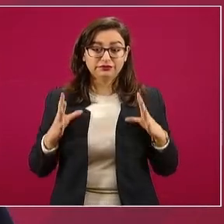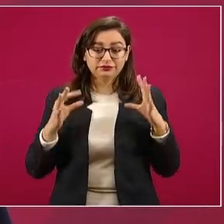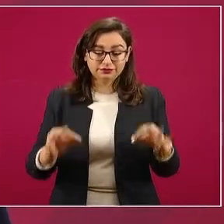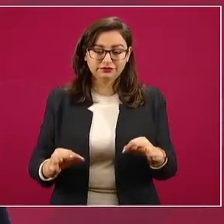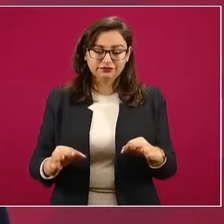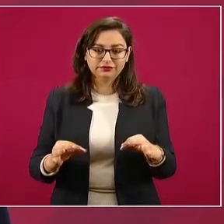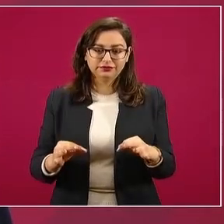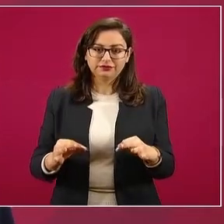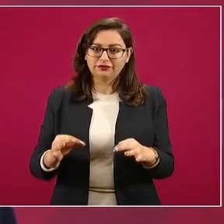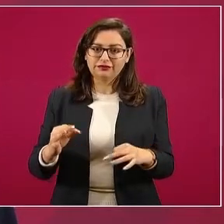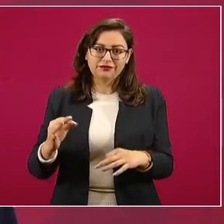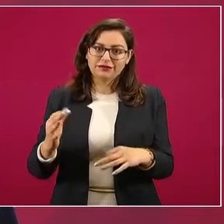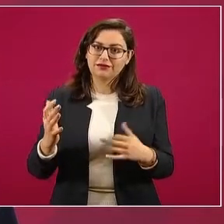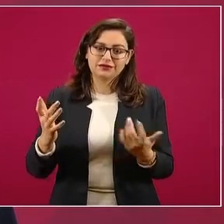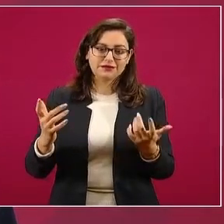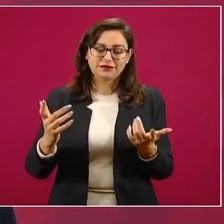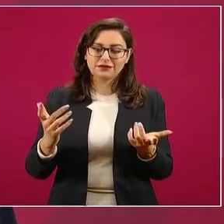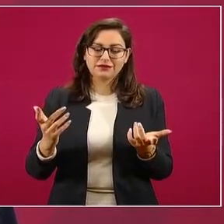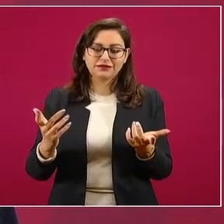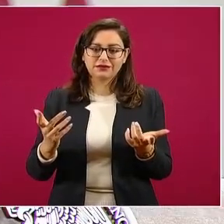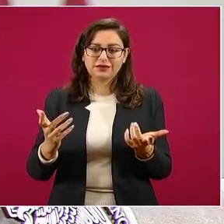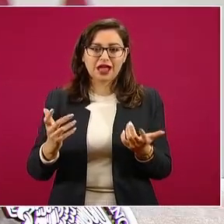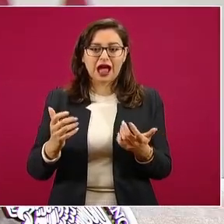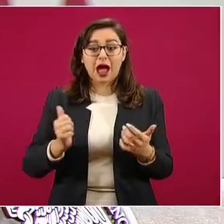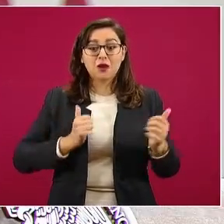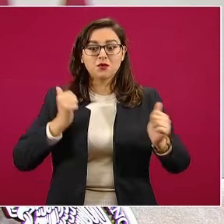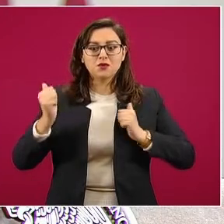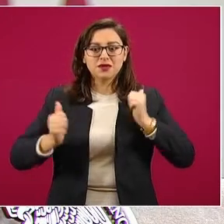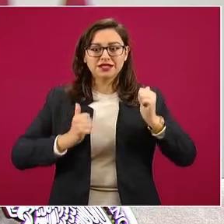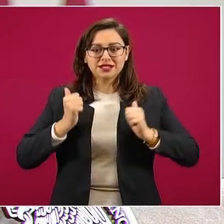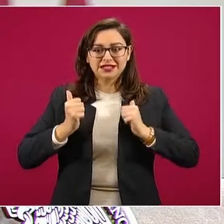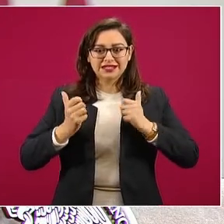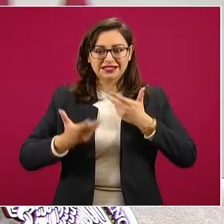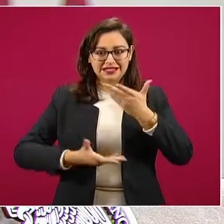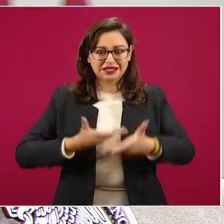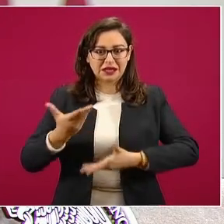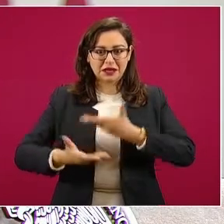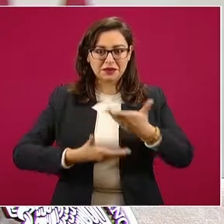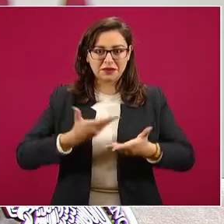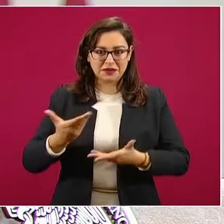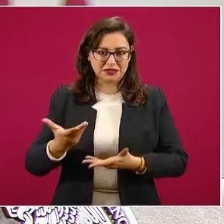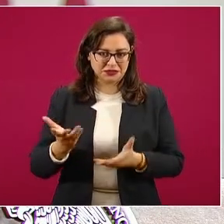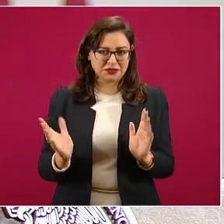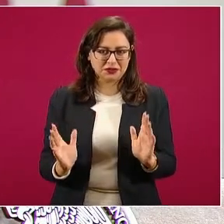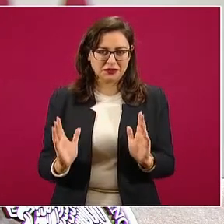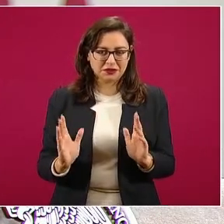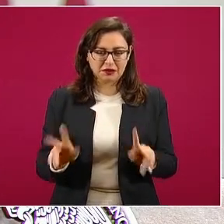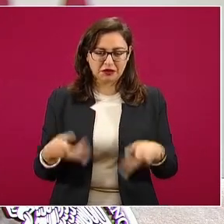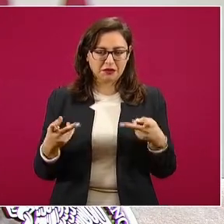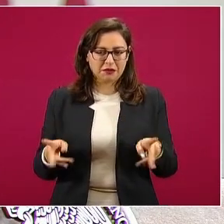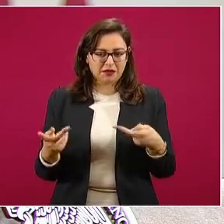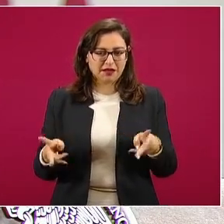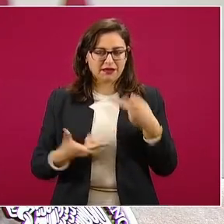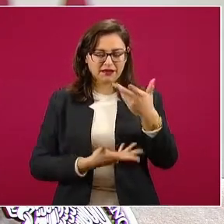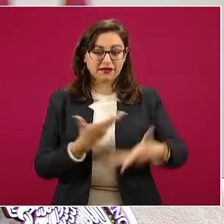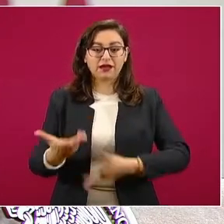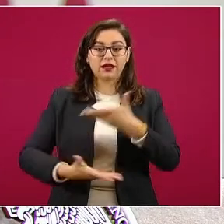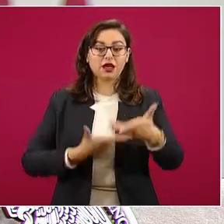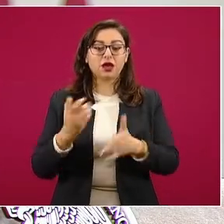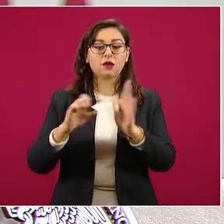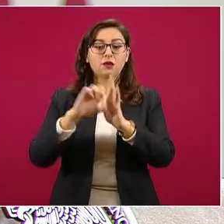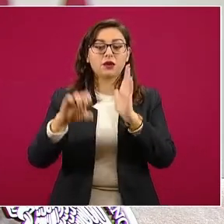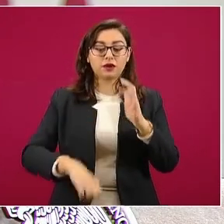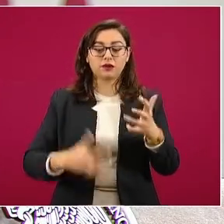servicios como las factureras, son estos fenómenos que se crearon a partir de las